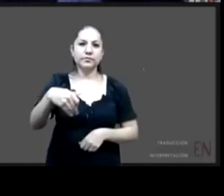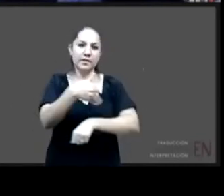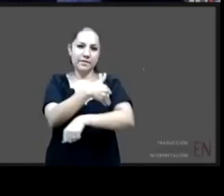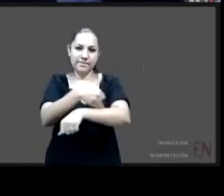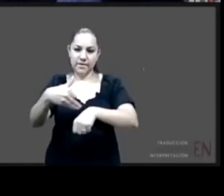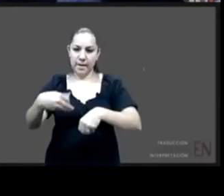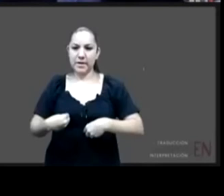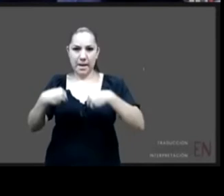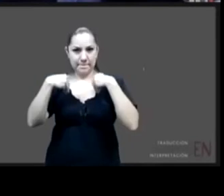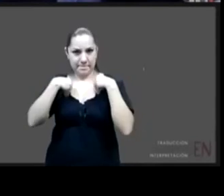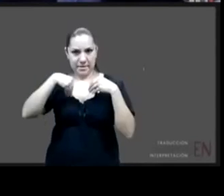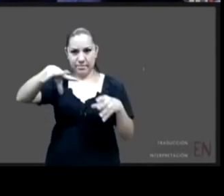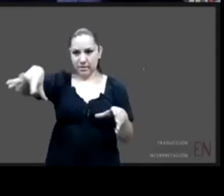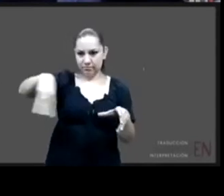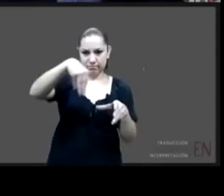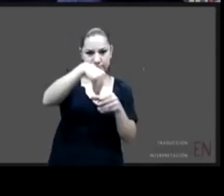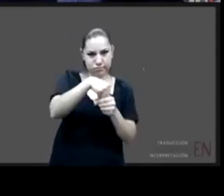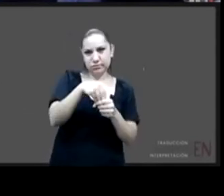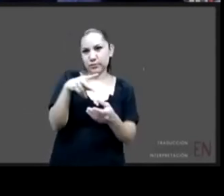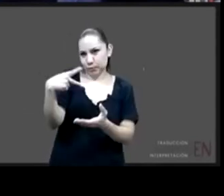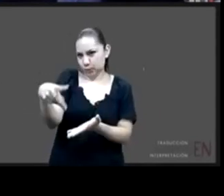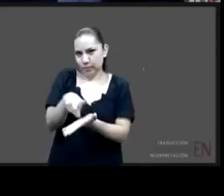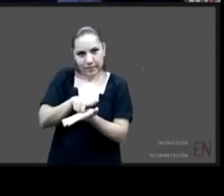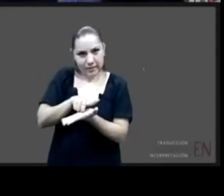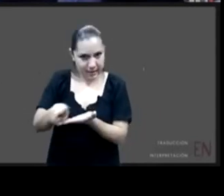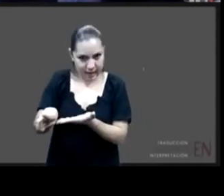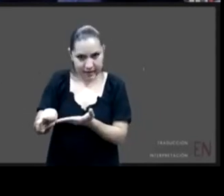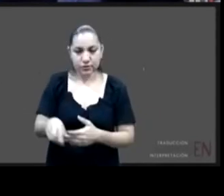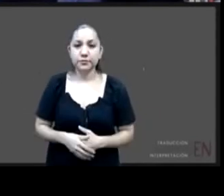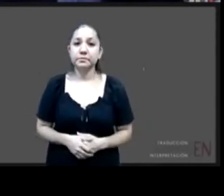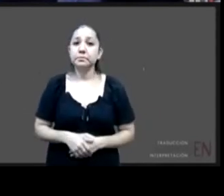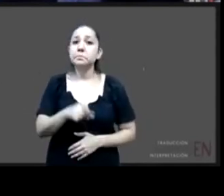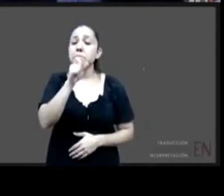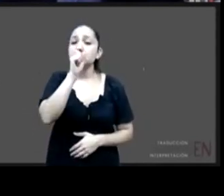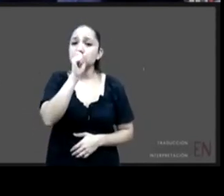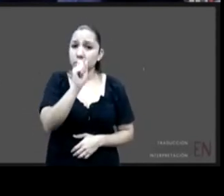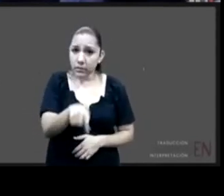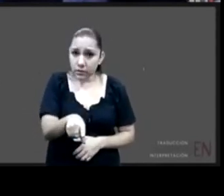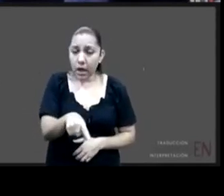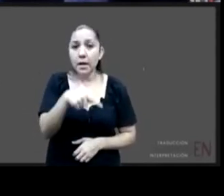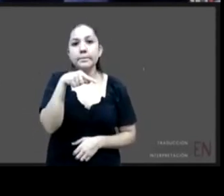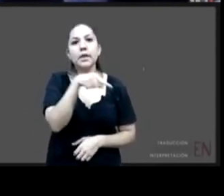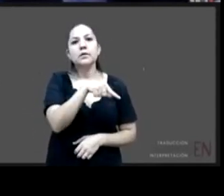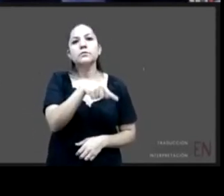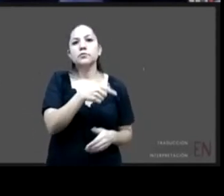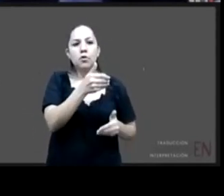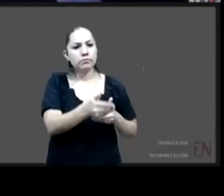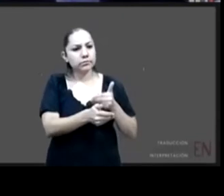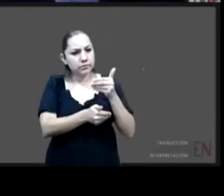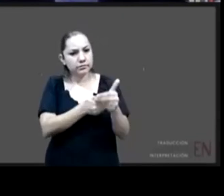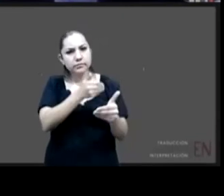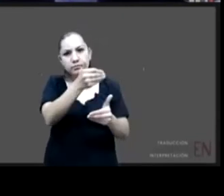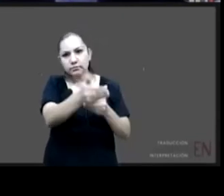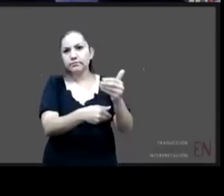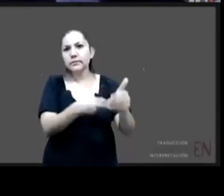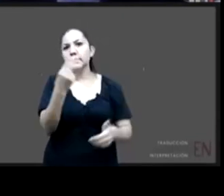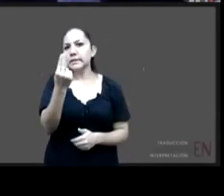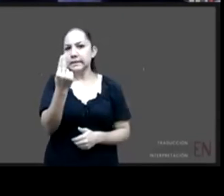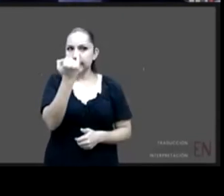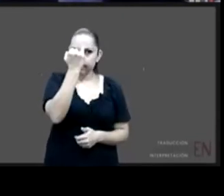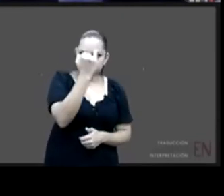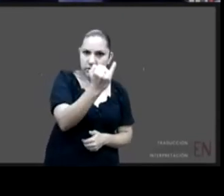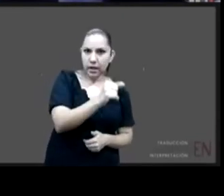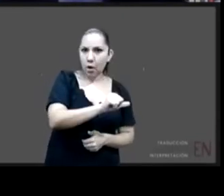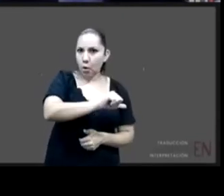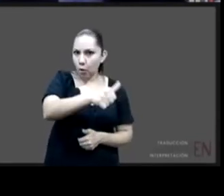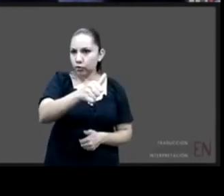la mesa también la necesidad de ir trabajando paralelamente en el desarrollo de otras medidas como son